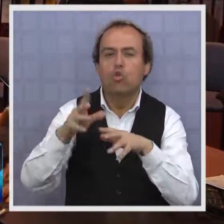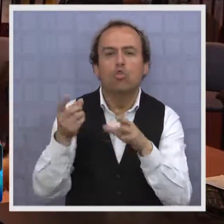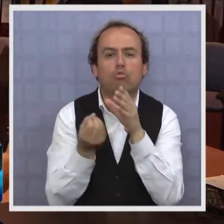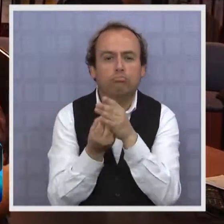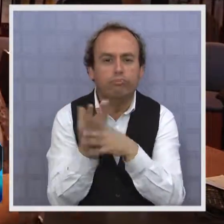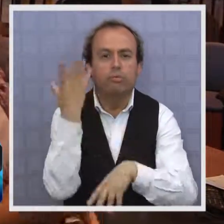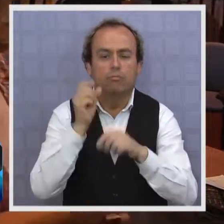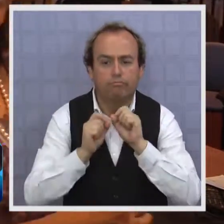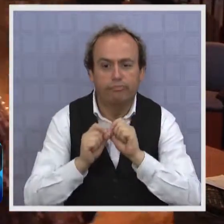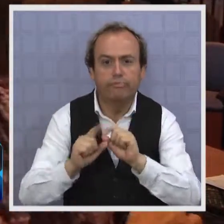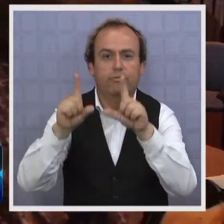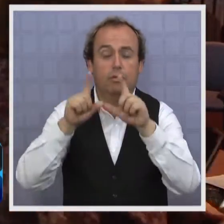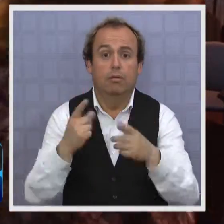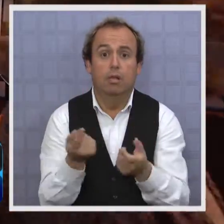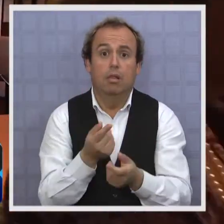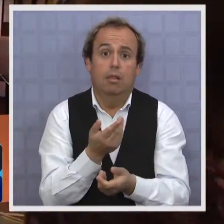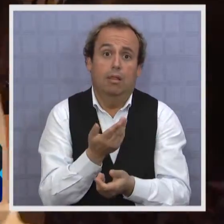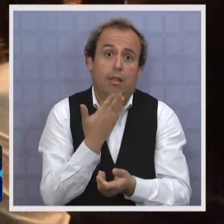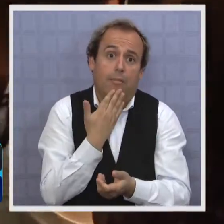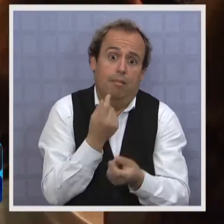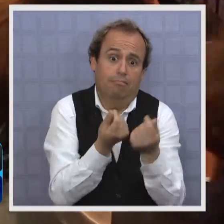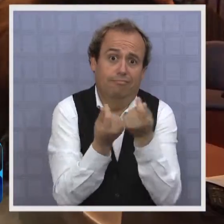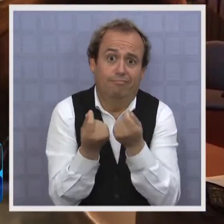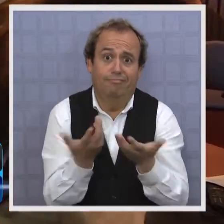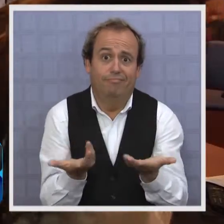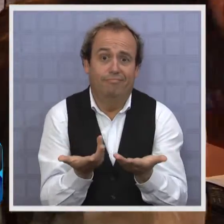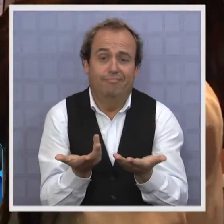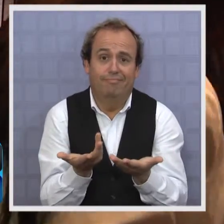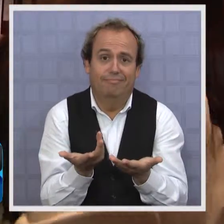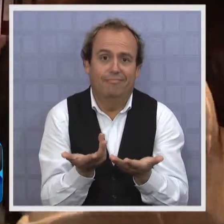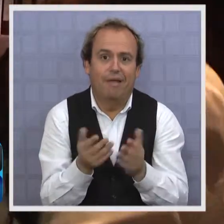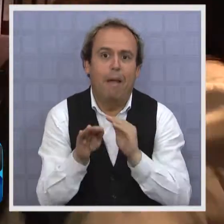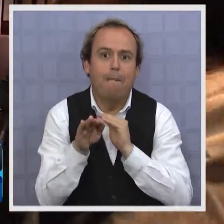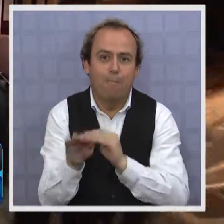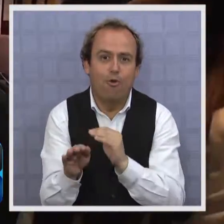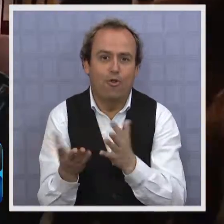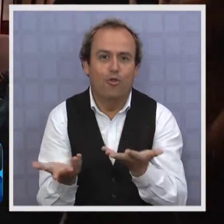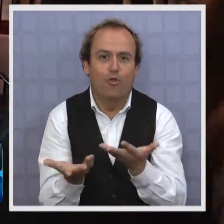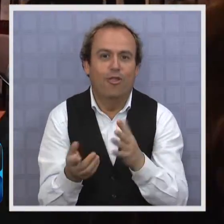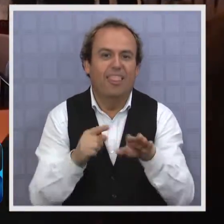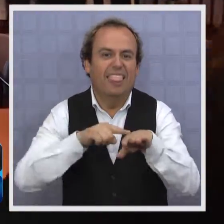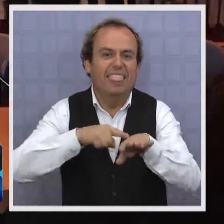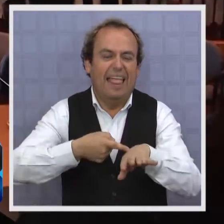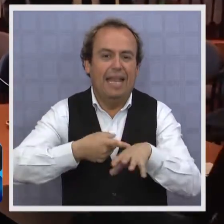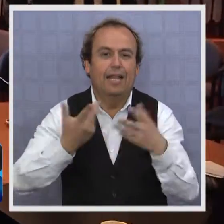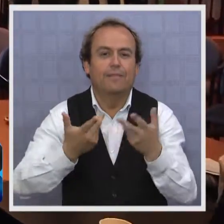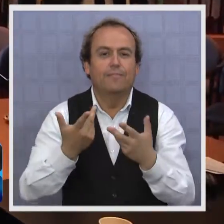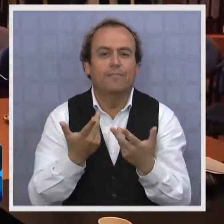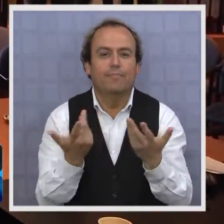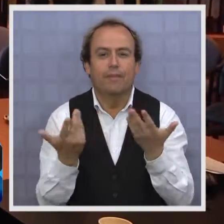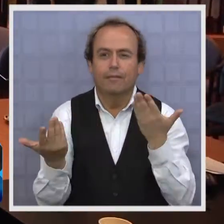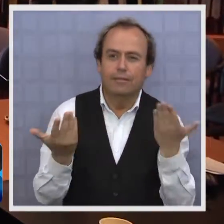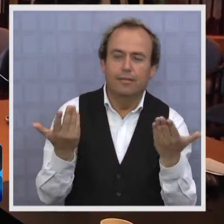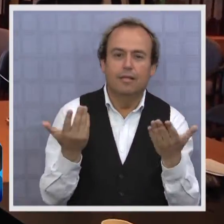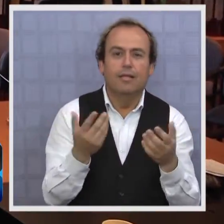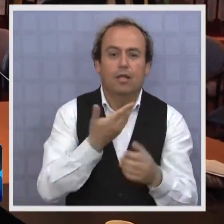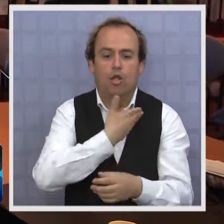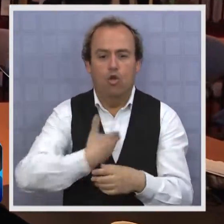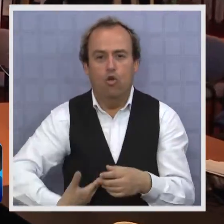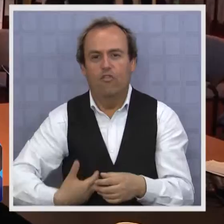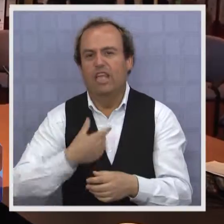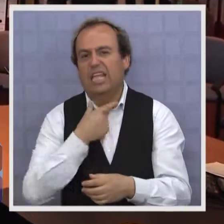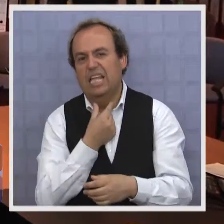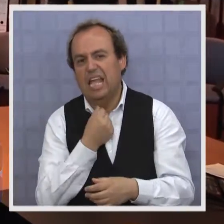emprendimiento, y eso tiene un costo. Entonces hay un tema ahí, una dicotomía entre lo que el Estado